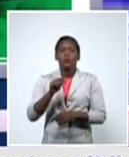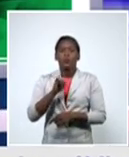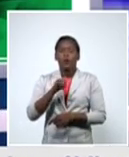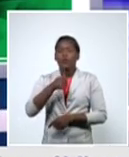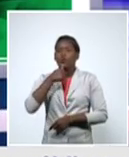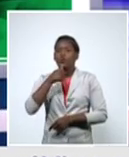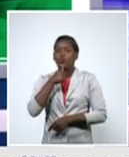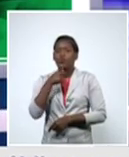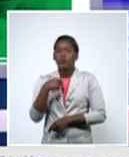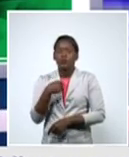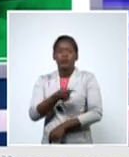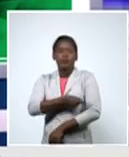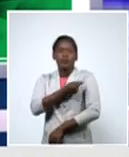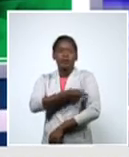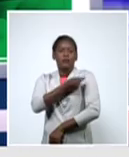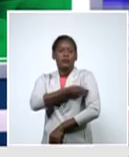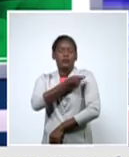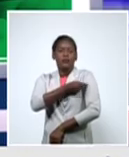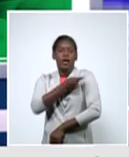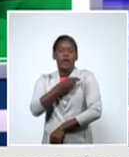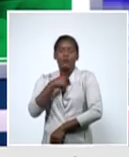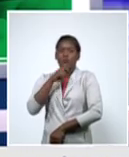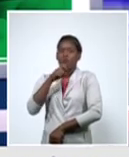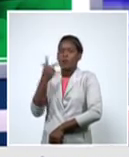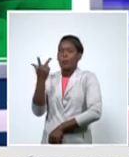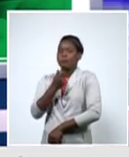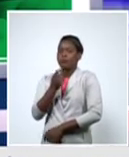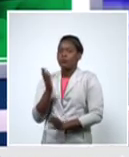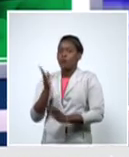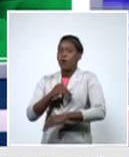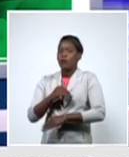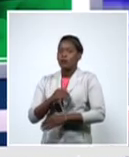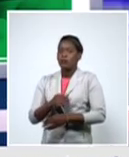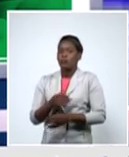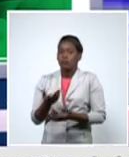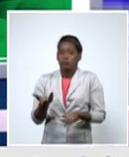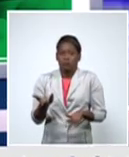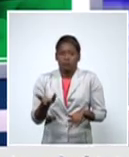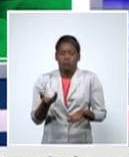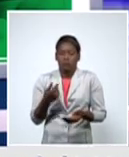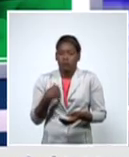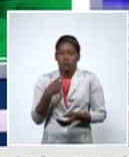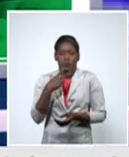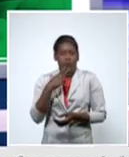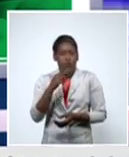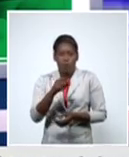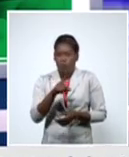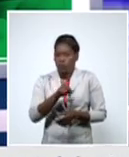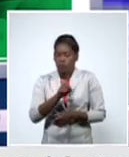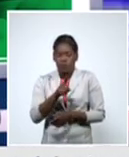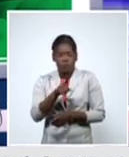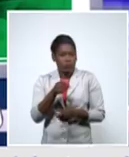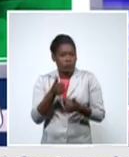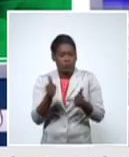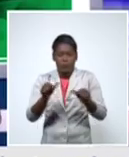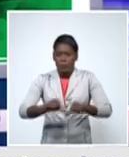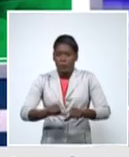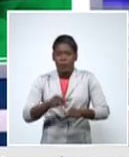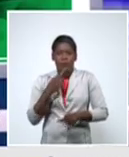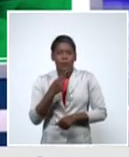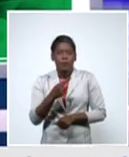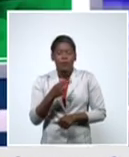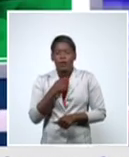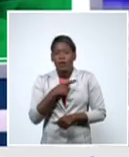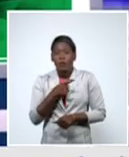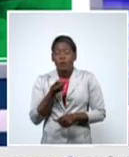vacunar me dijo si es así se va a vacunar muy pocas personas realmente después lo precisamos al menos en